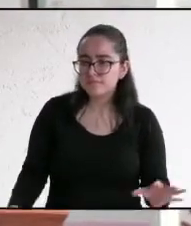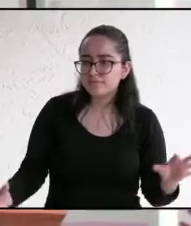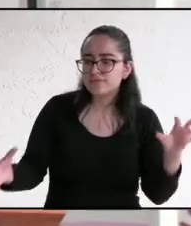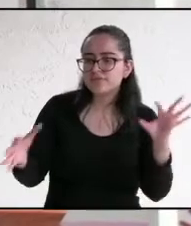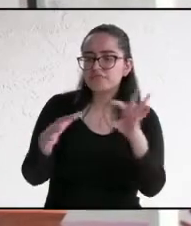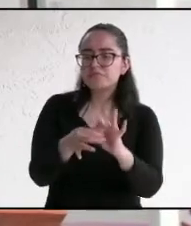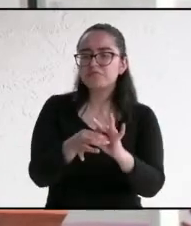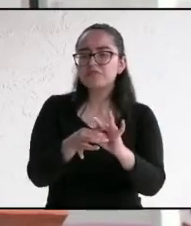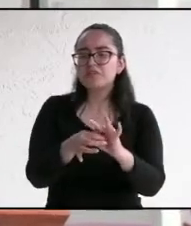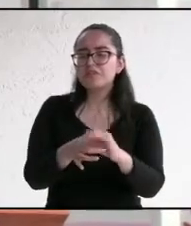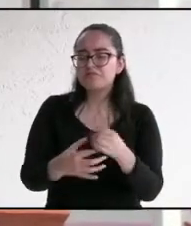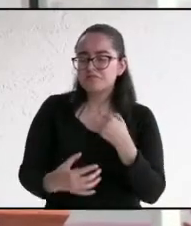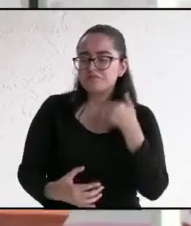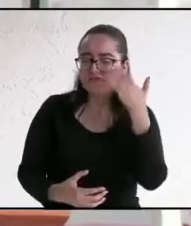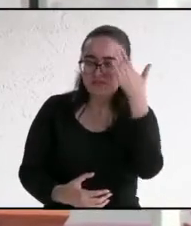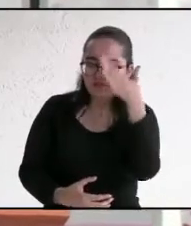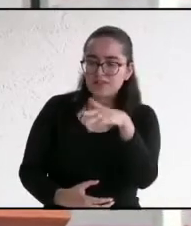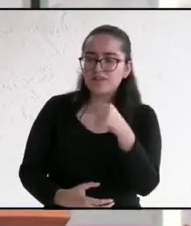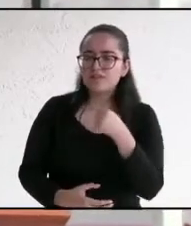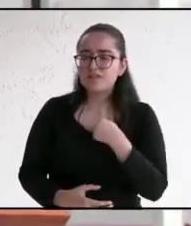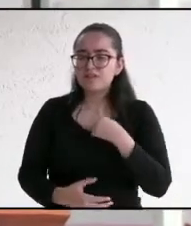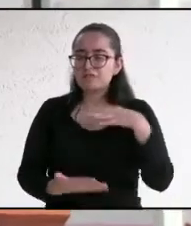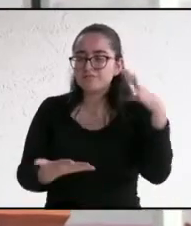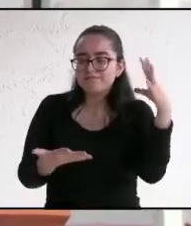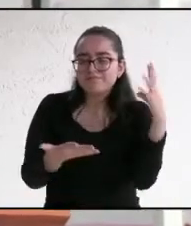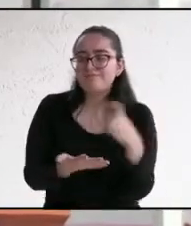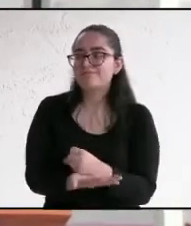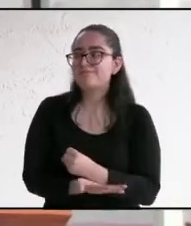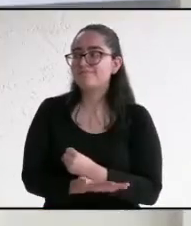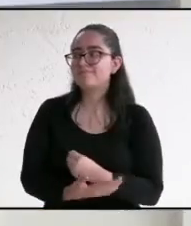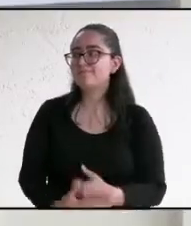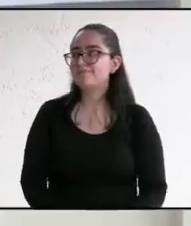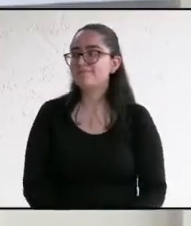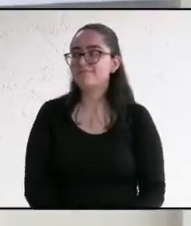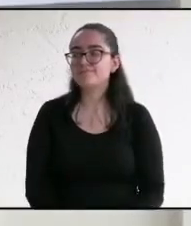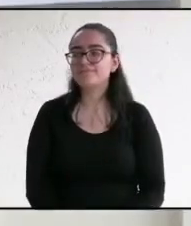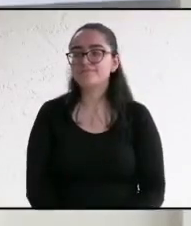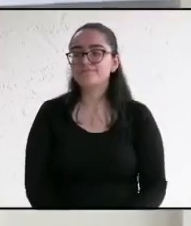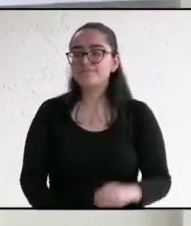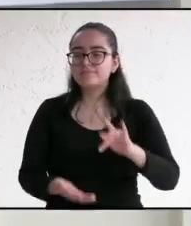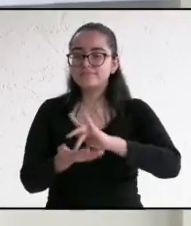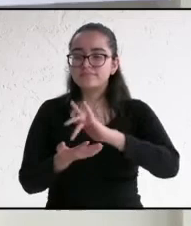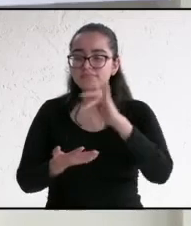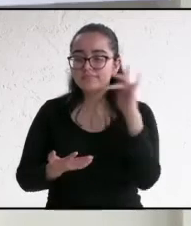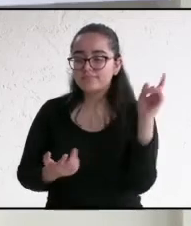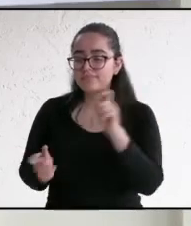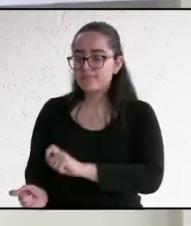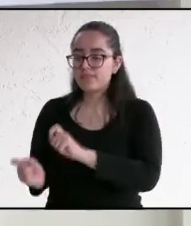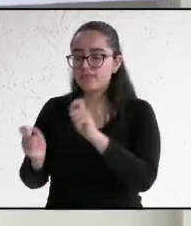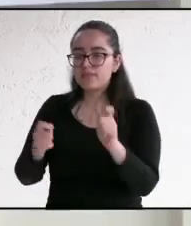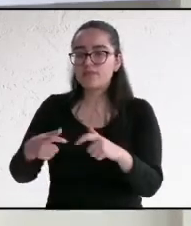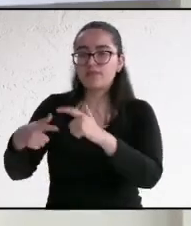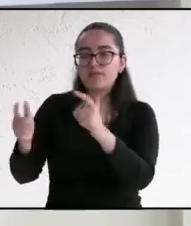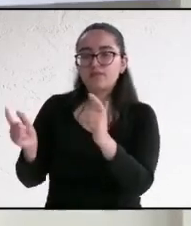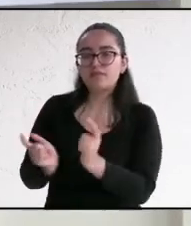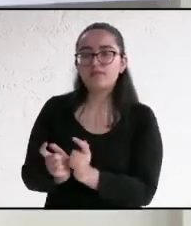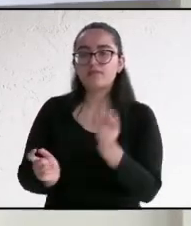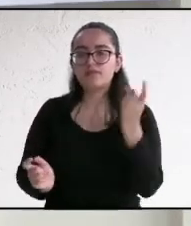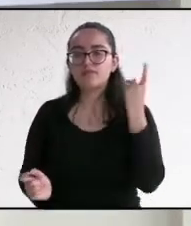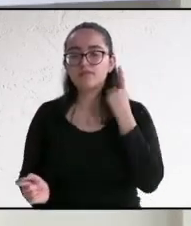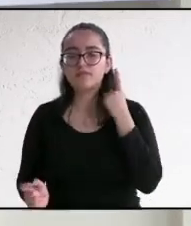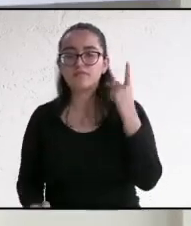convencido que el potro va a ganar esta elección. Gracias. Continuamos con el candidato